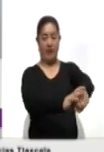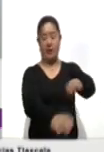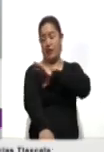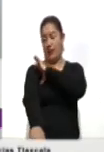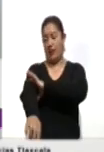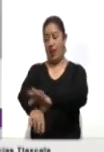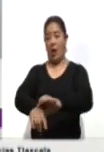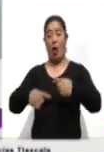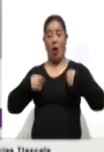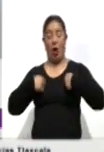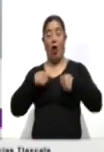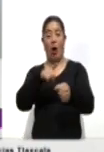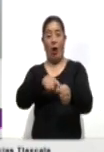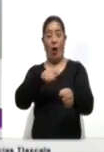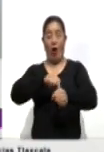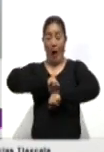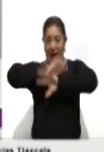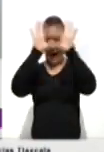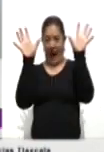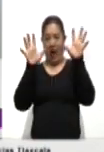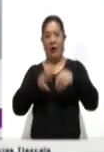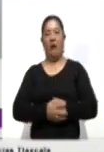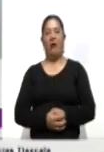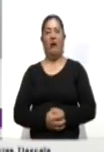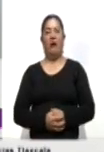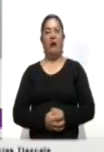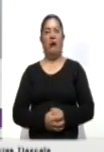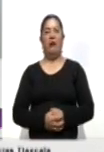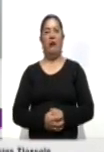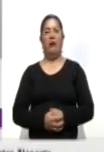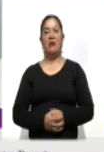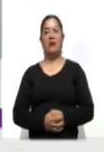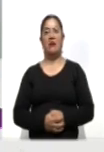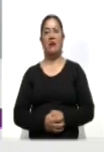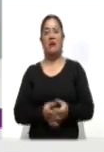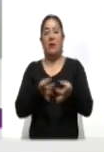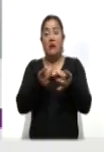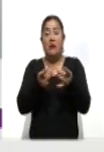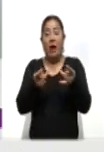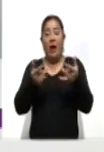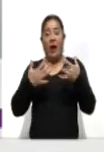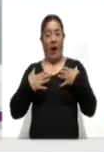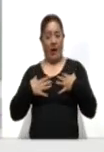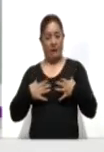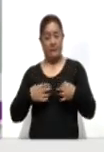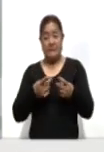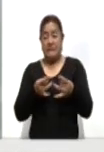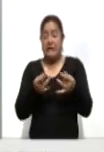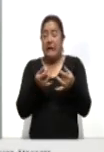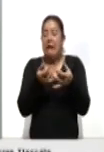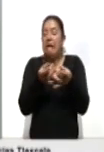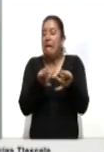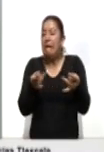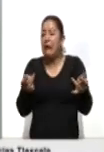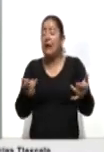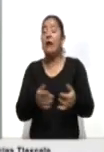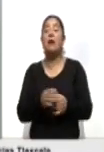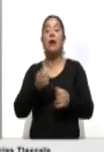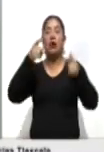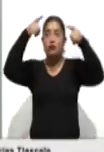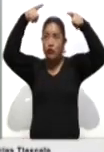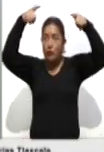claros, de preferencia de tela ligera, utilizar sombrero, sombrilla,